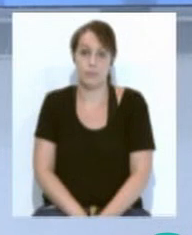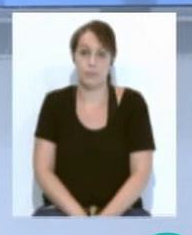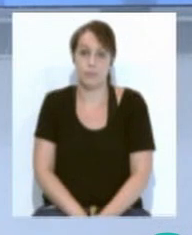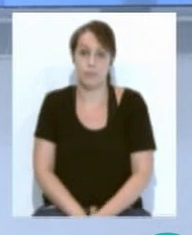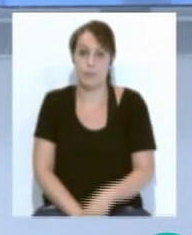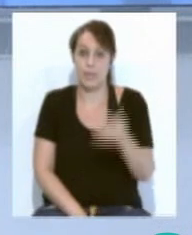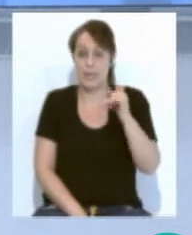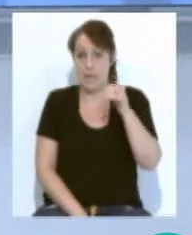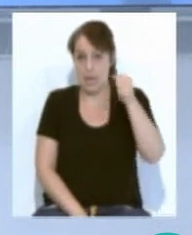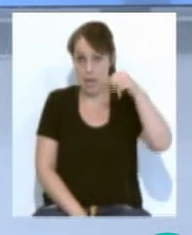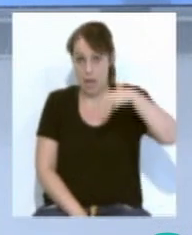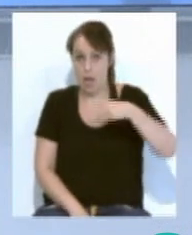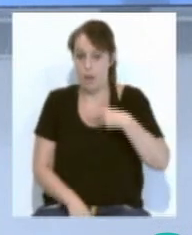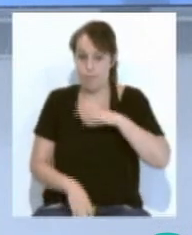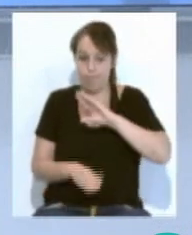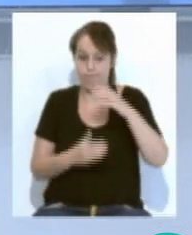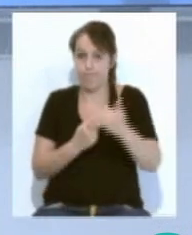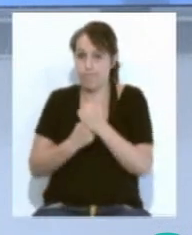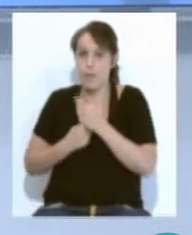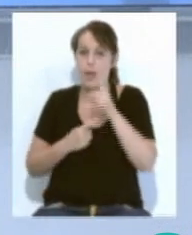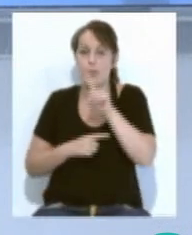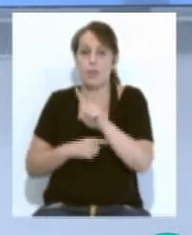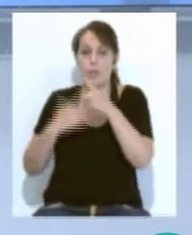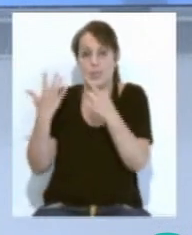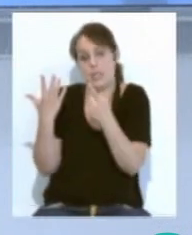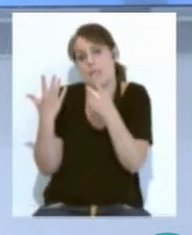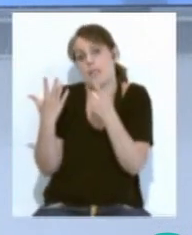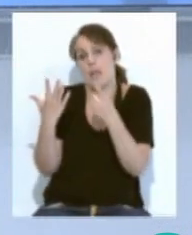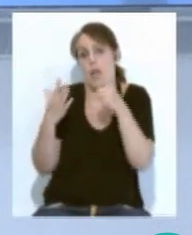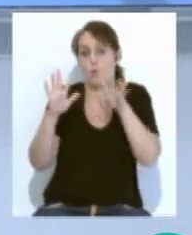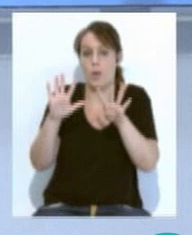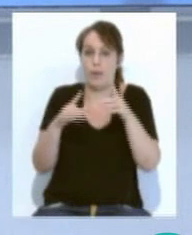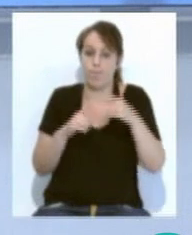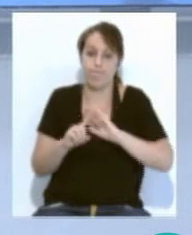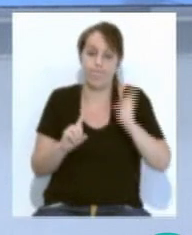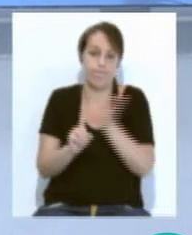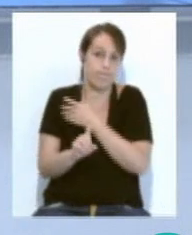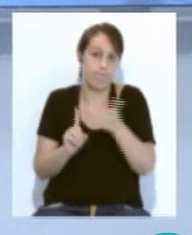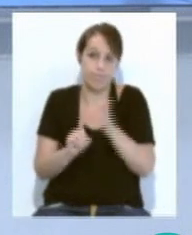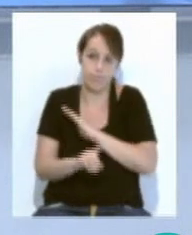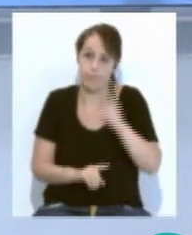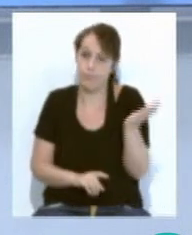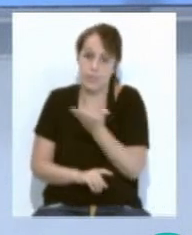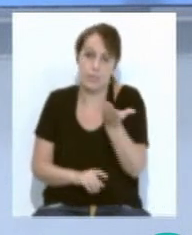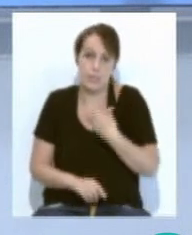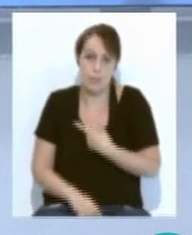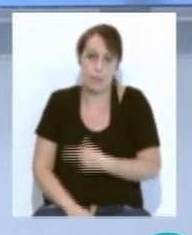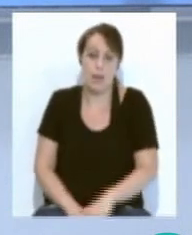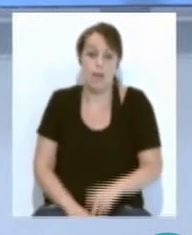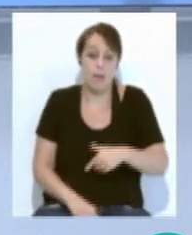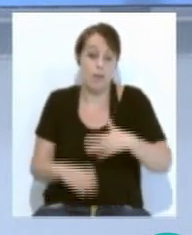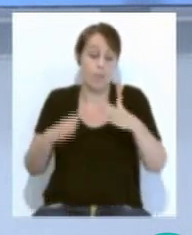Elian acoge a 169 víctimas de violencia de género hasta junio el 20% de estos ingresos han sido durante el